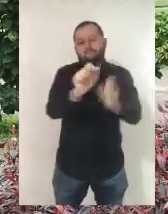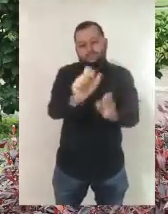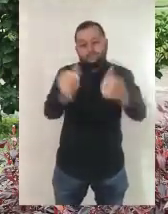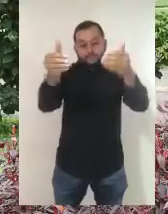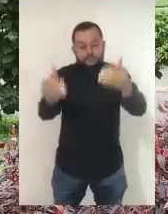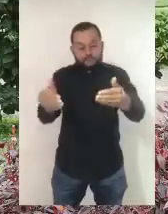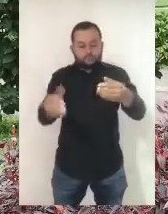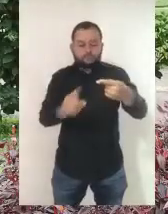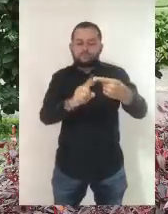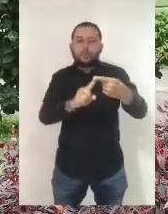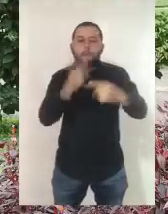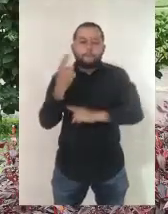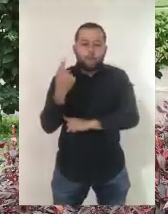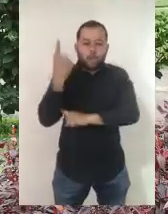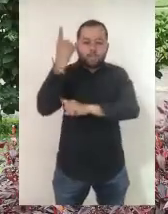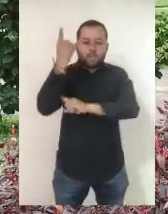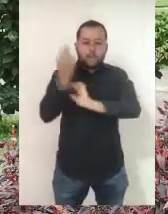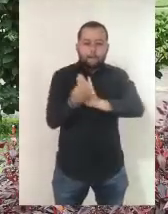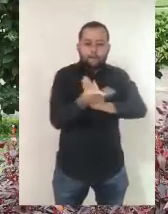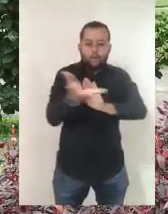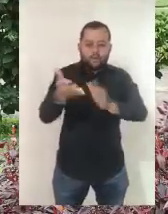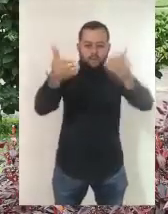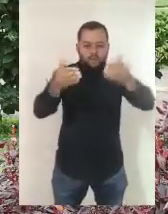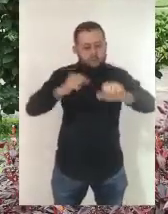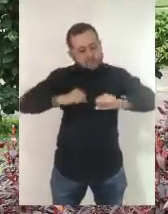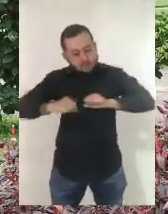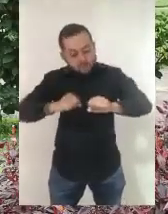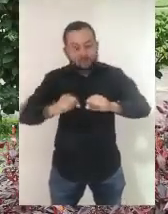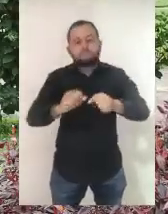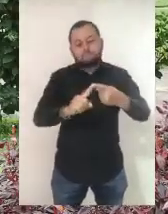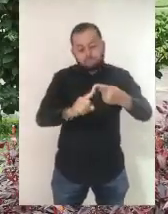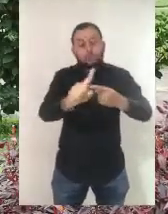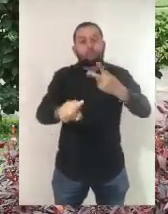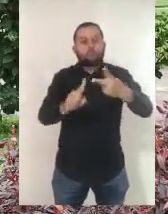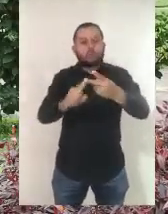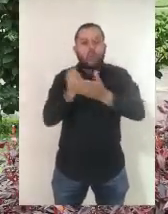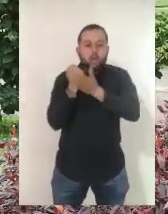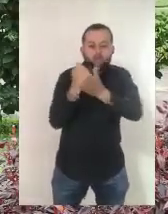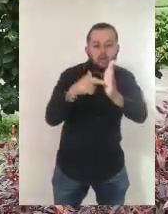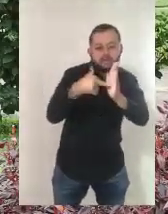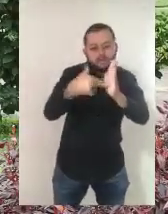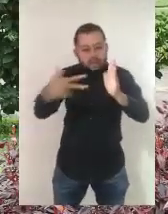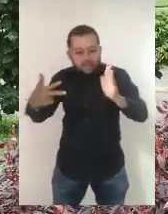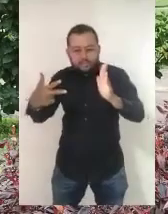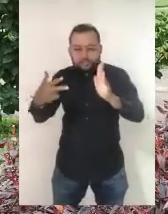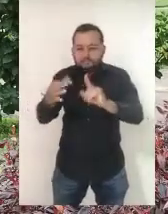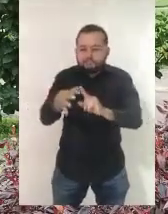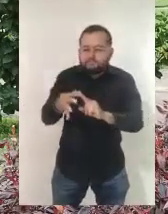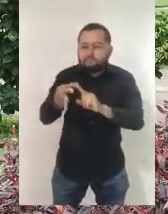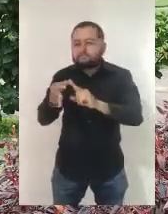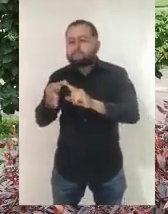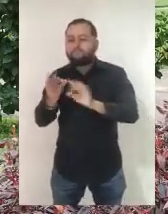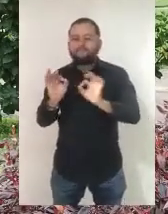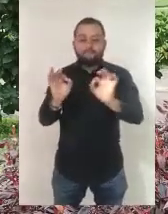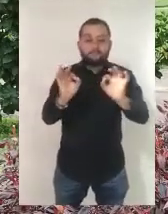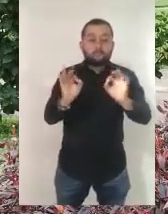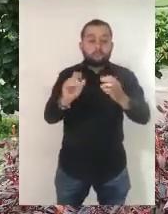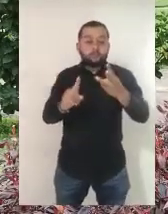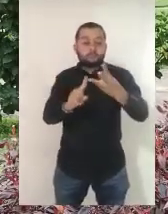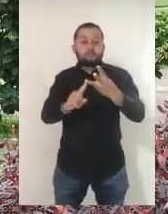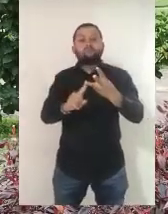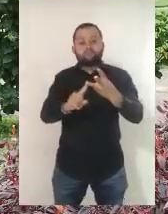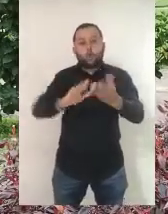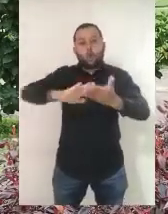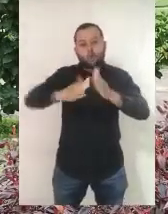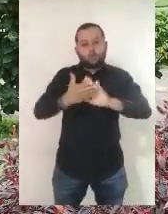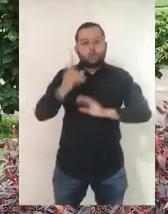Uno, construcción de política pública. Dos, entrega de ayudas técnicas especializadas. Tres, de